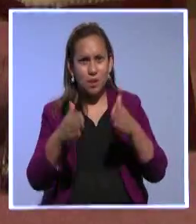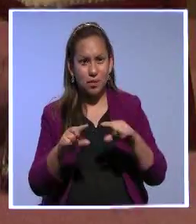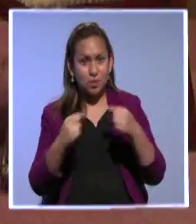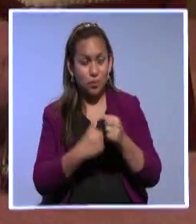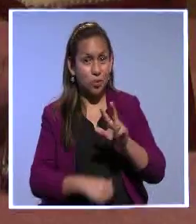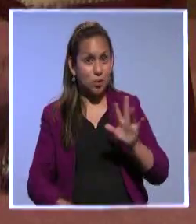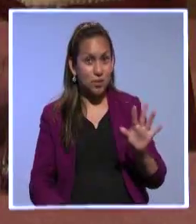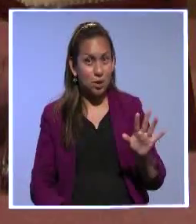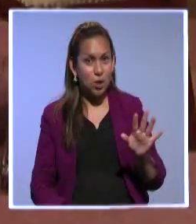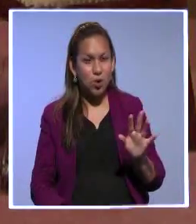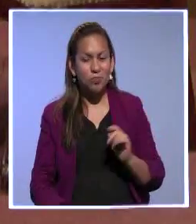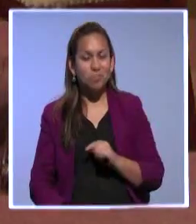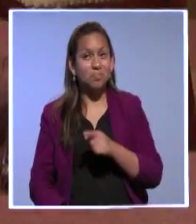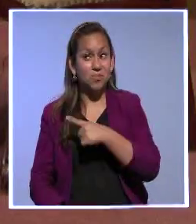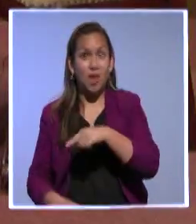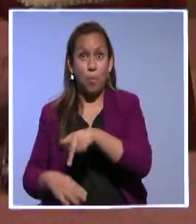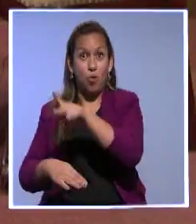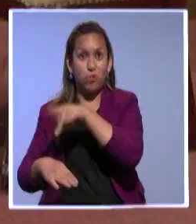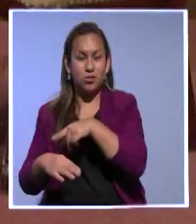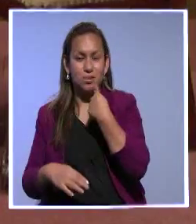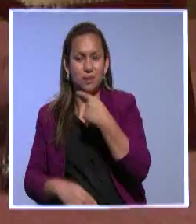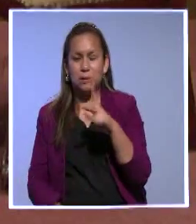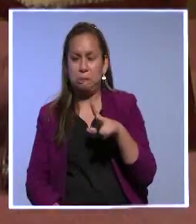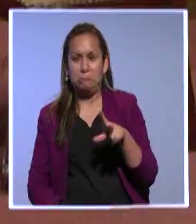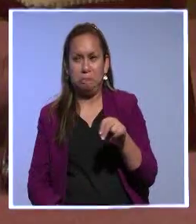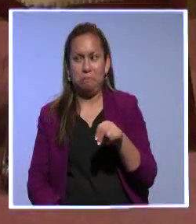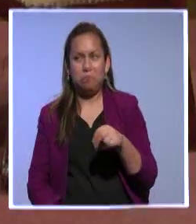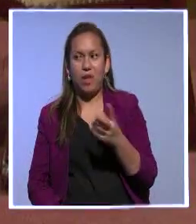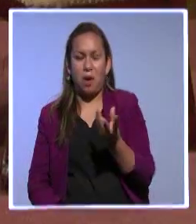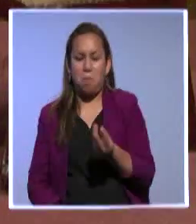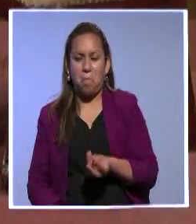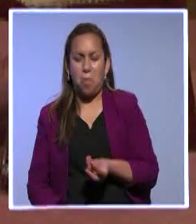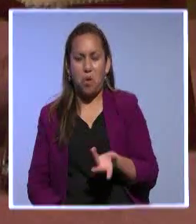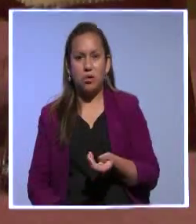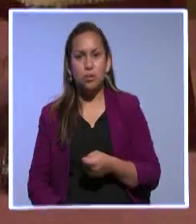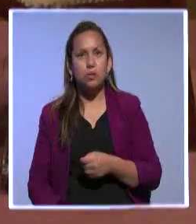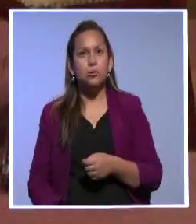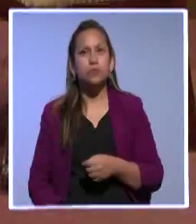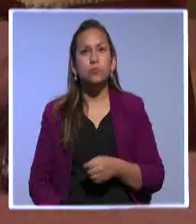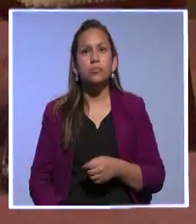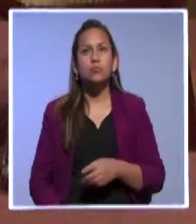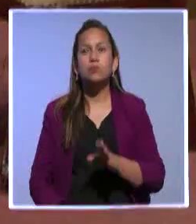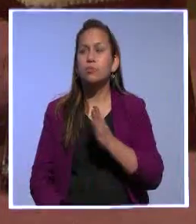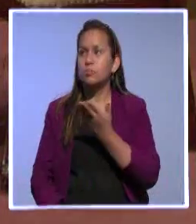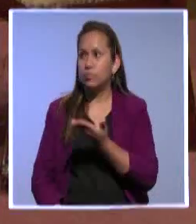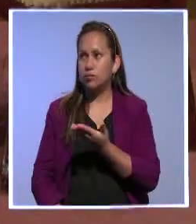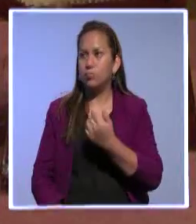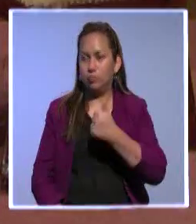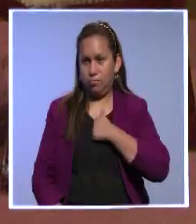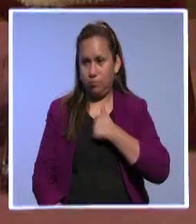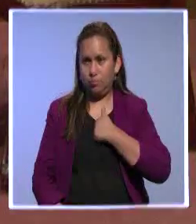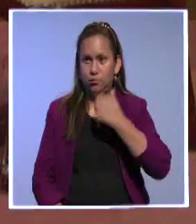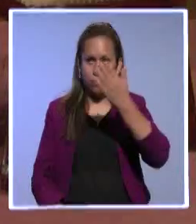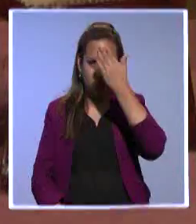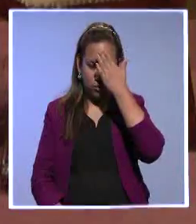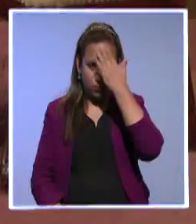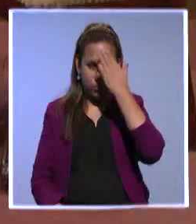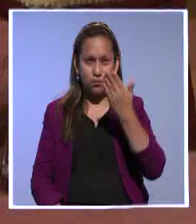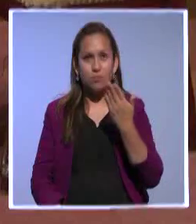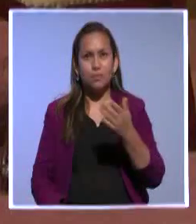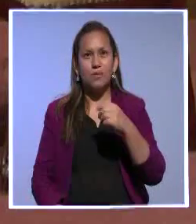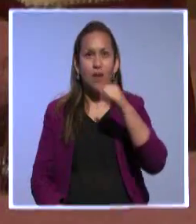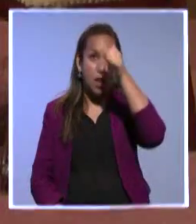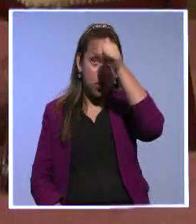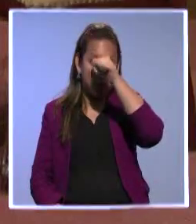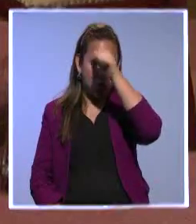Alianza País en este caso? Bueno, la primera cosa que hay que mencionar es, uno sabe cómo se conforma un parlamento el día domingo después de